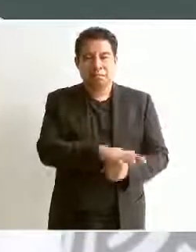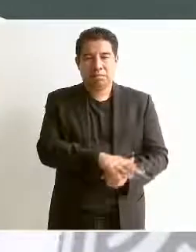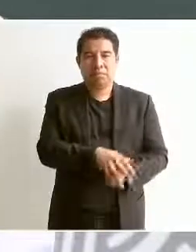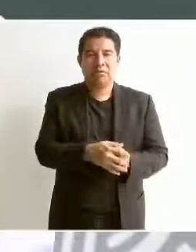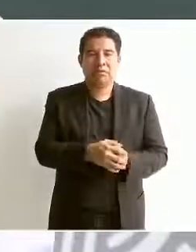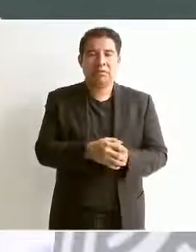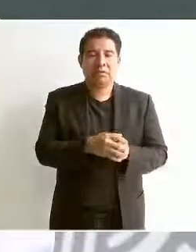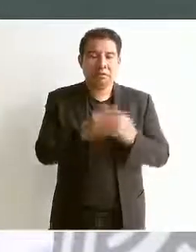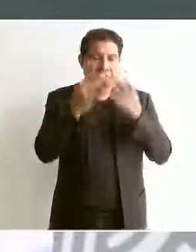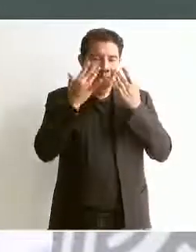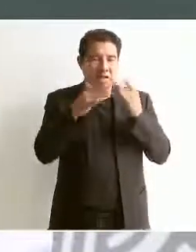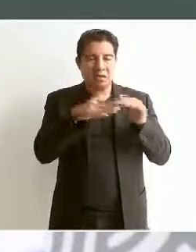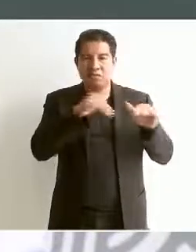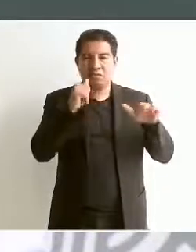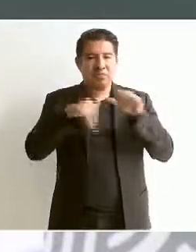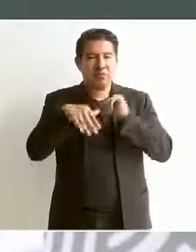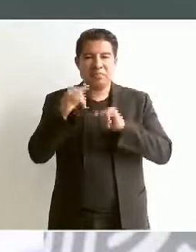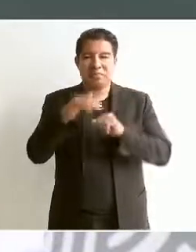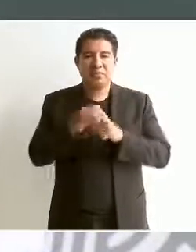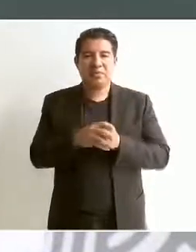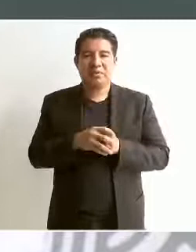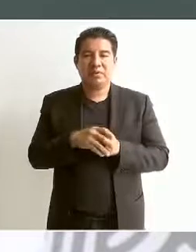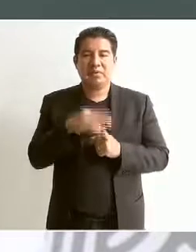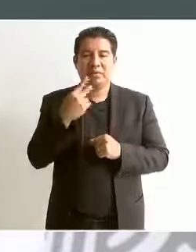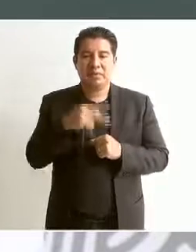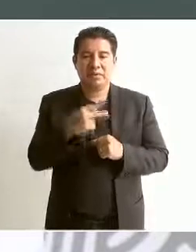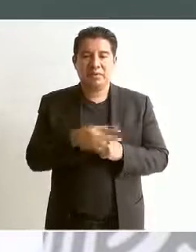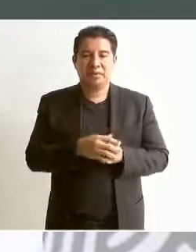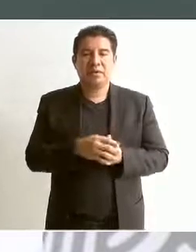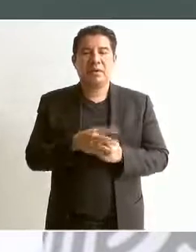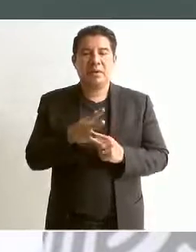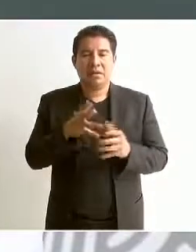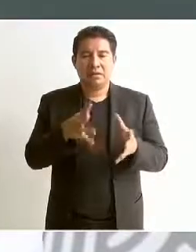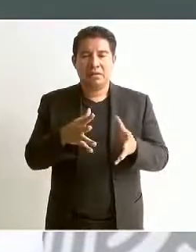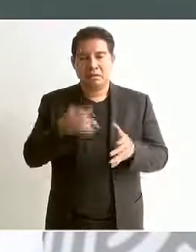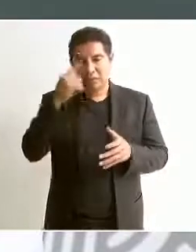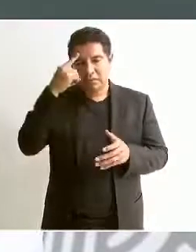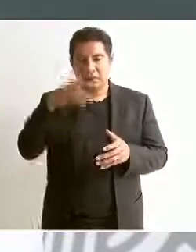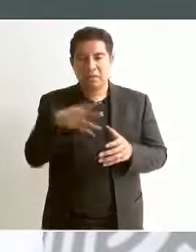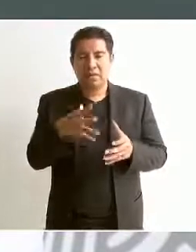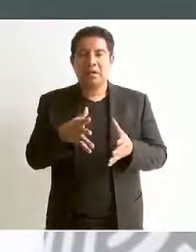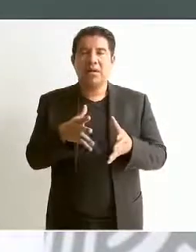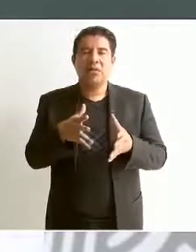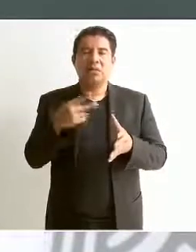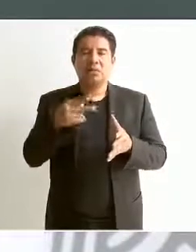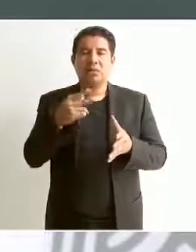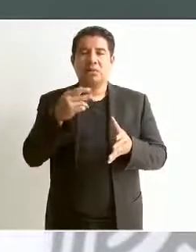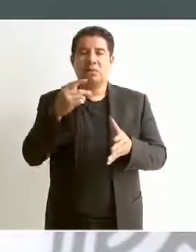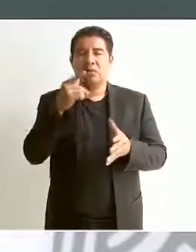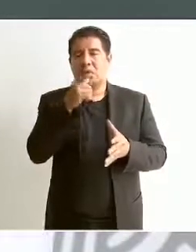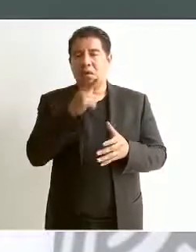abandonaron sus tradiciones y en este caso, su lengua.